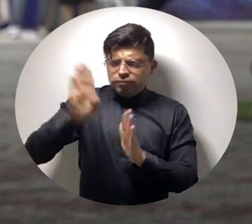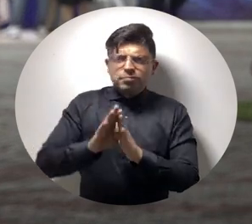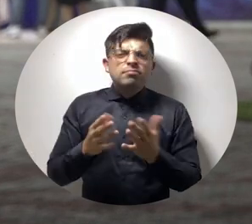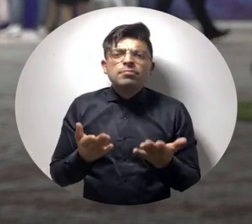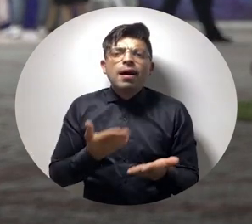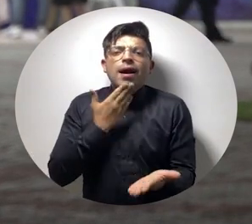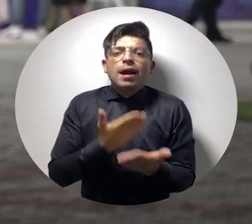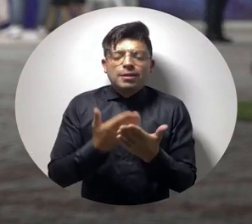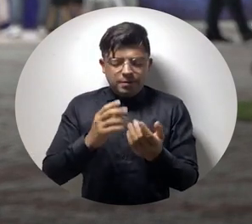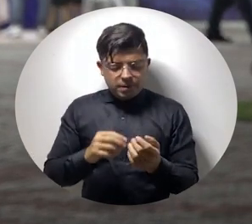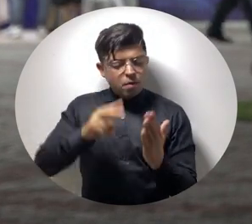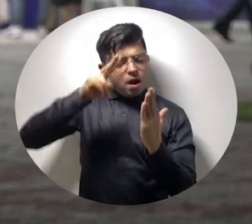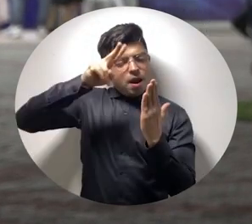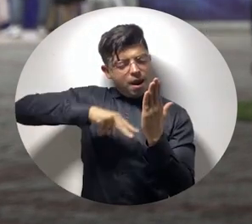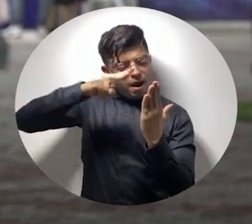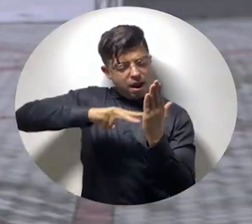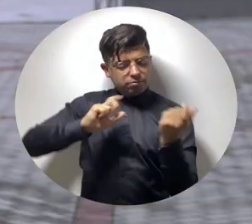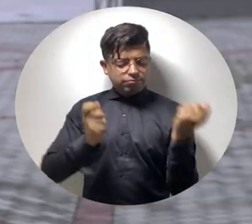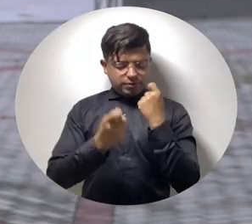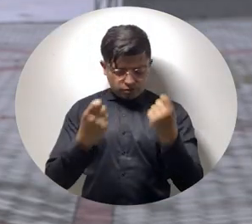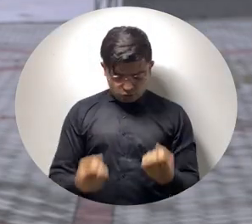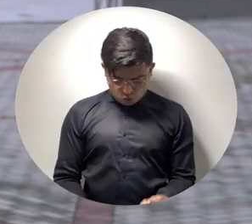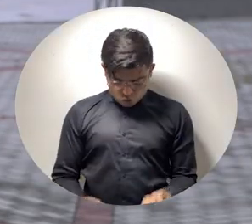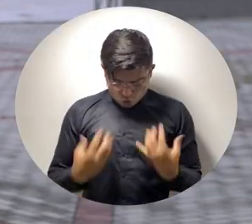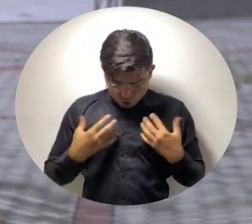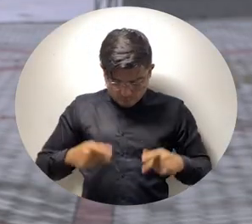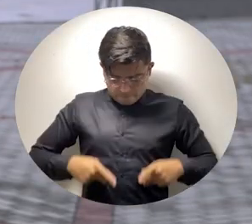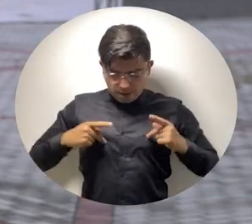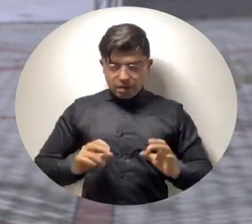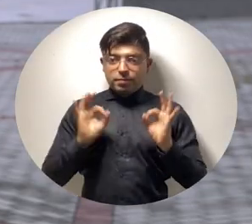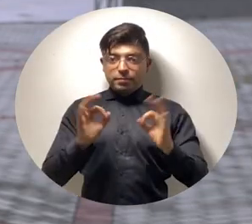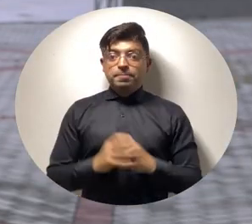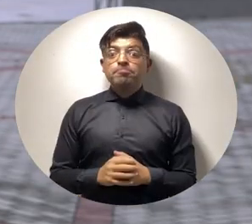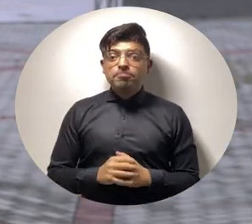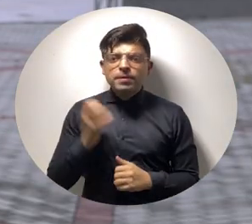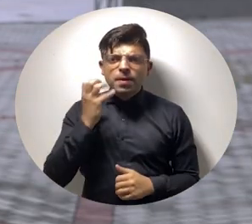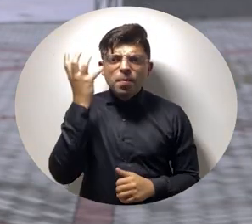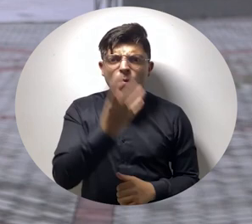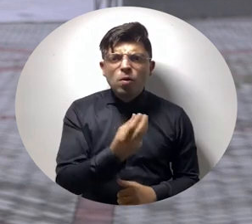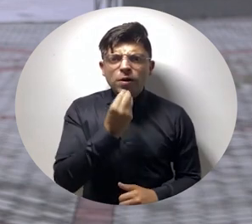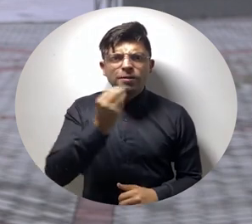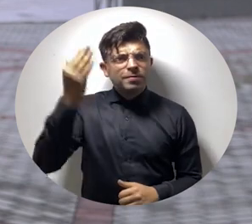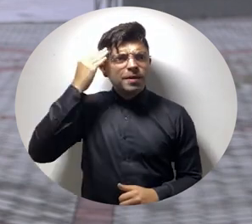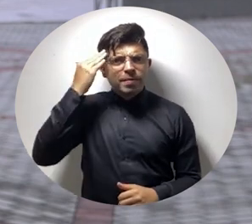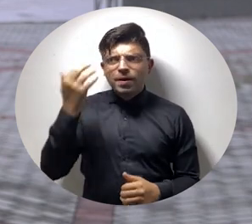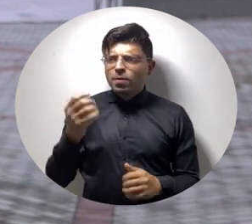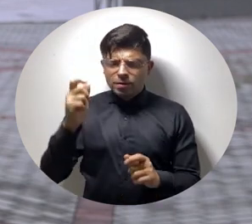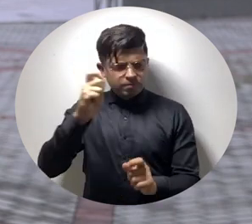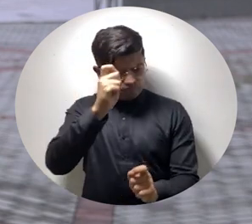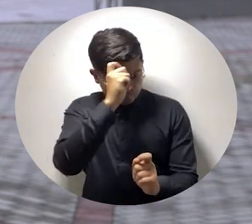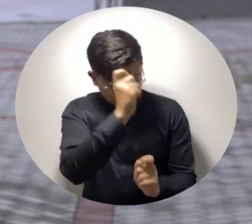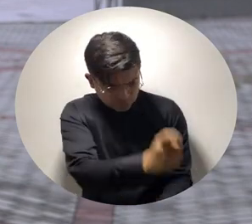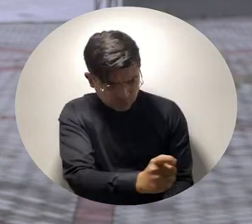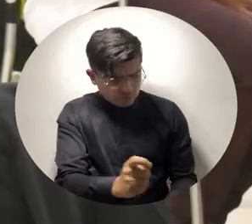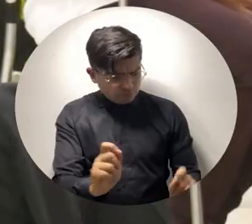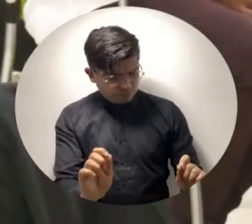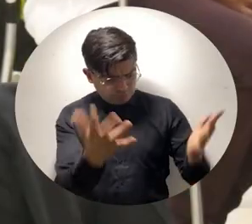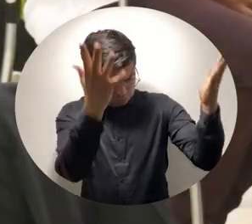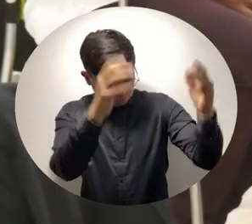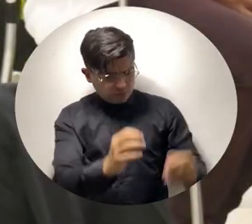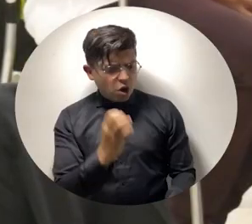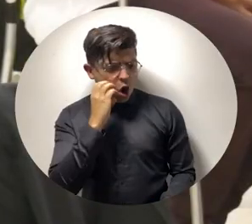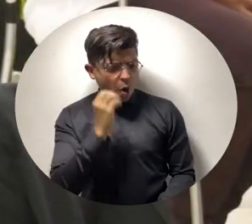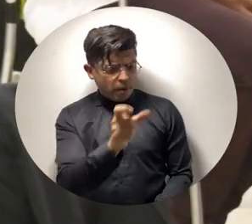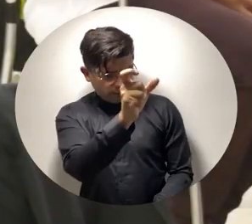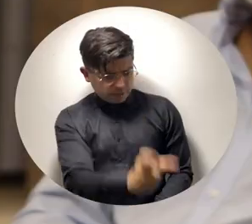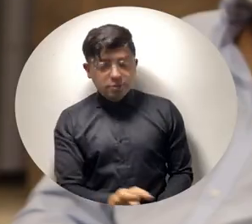gracias a la transformación de la lectura en su vida. Fue hermoso saber que iban a hacer este homenaje a este hombre y fue